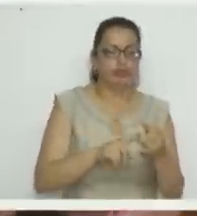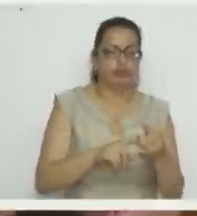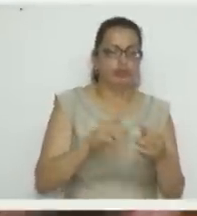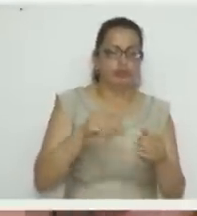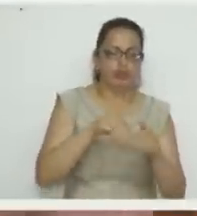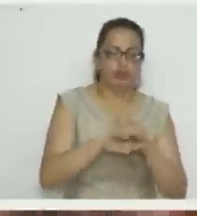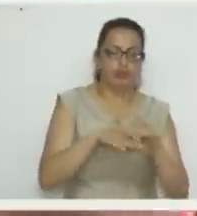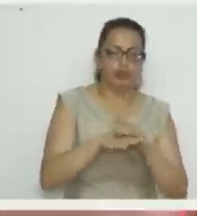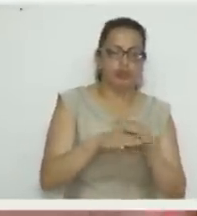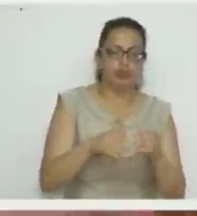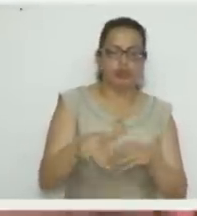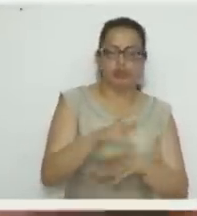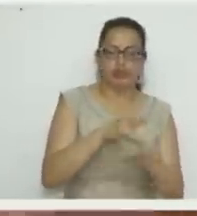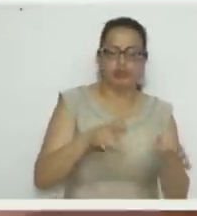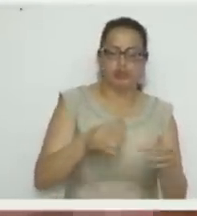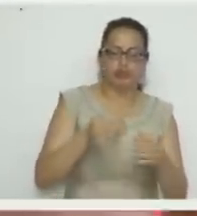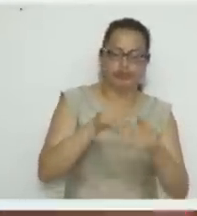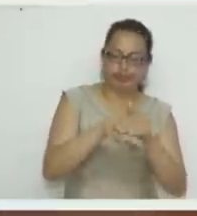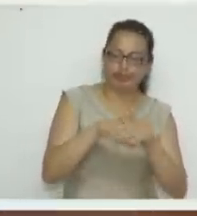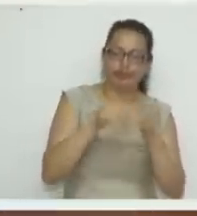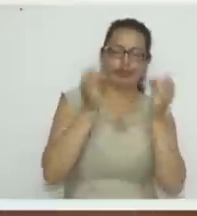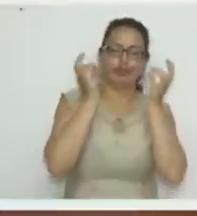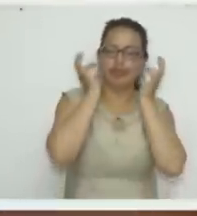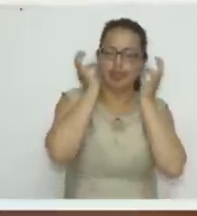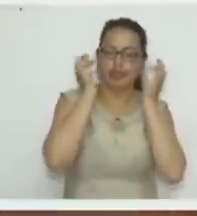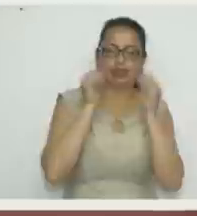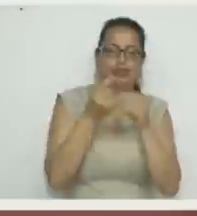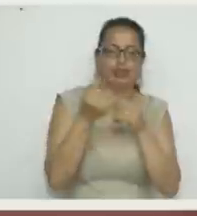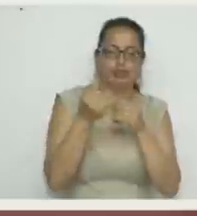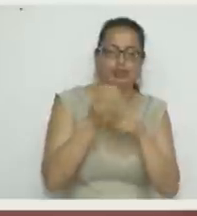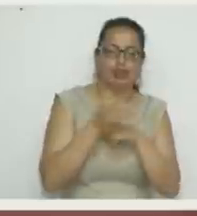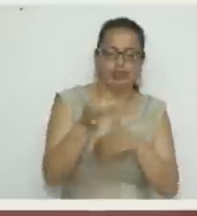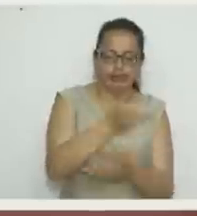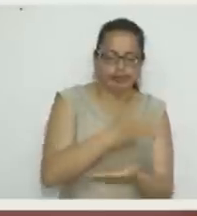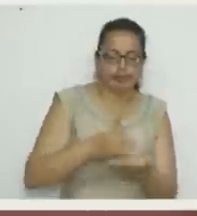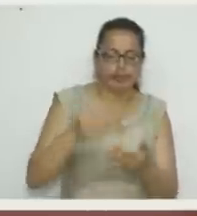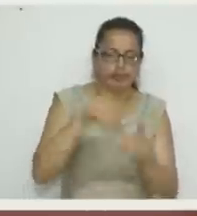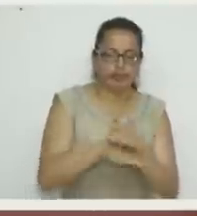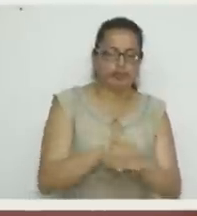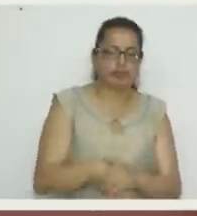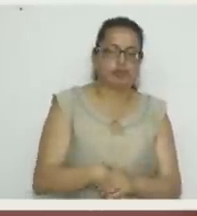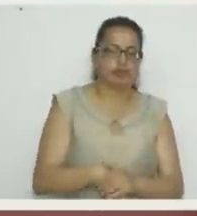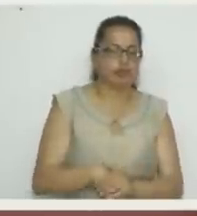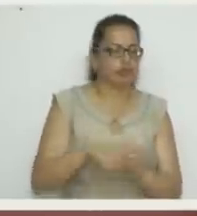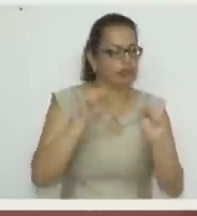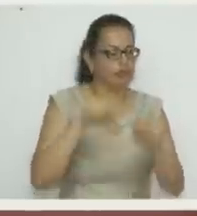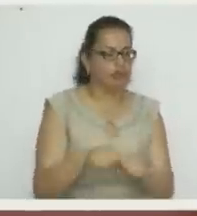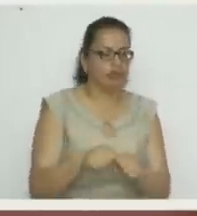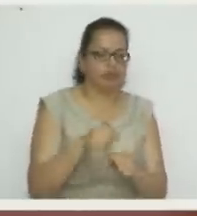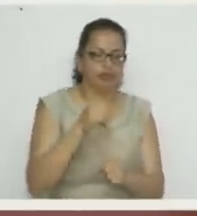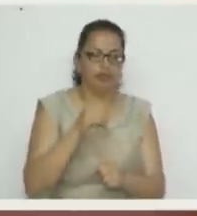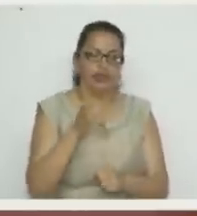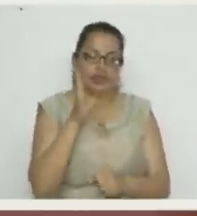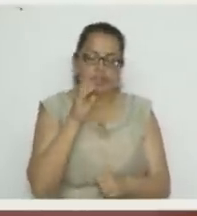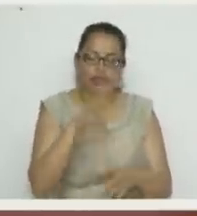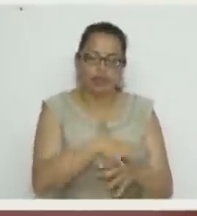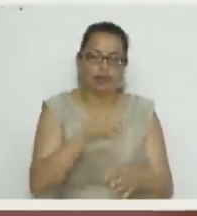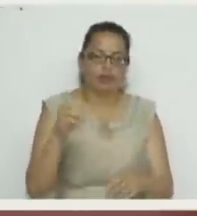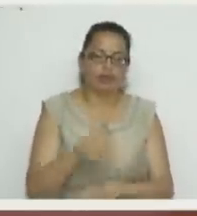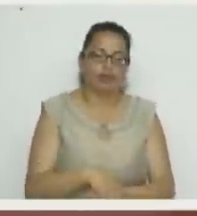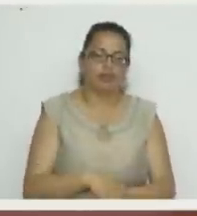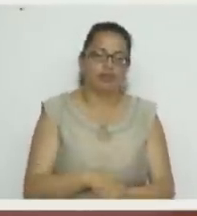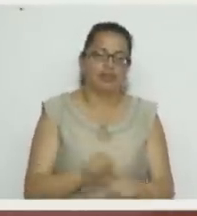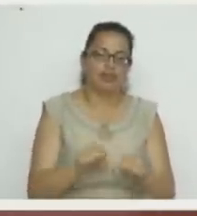los anillos. Las moñas, el dinero, las monedas. Y no se puede dejar por ahí que el gato lo coja, ¿no? No, porque el gato